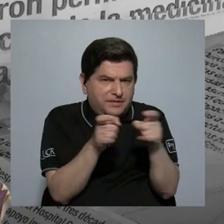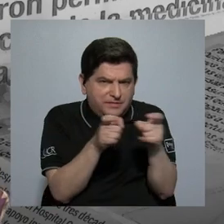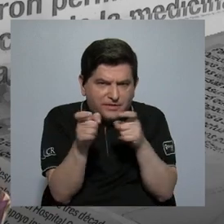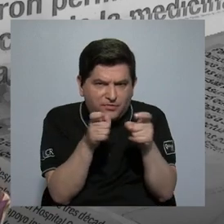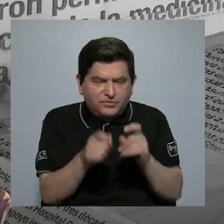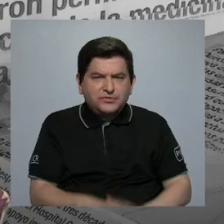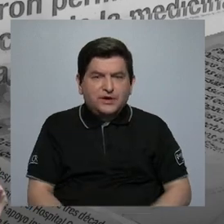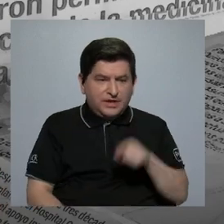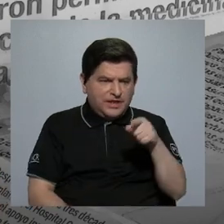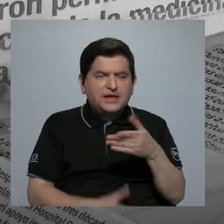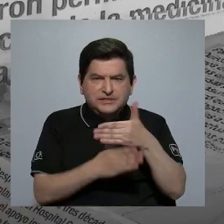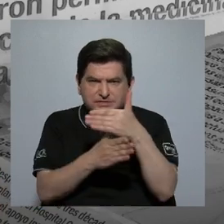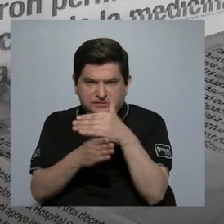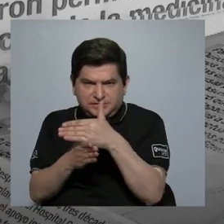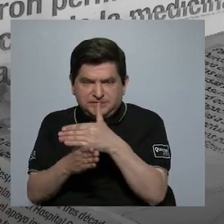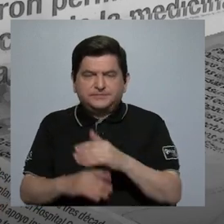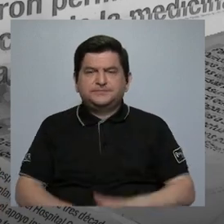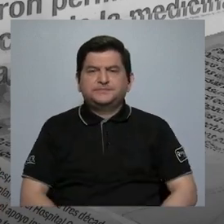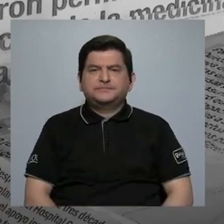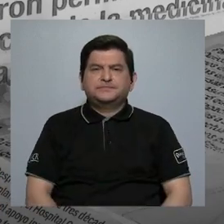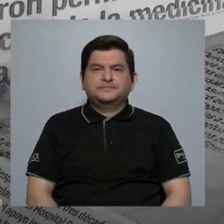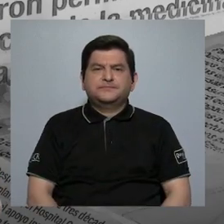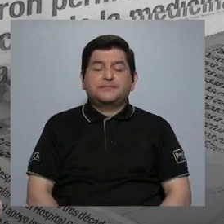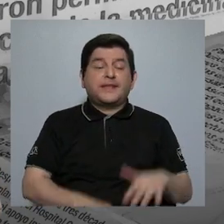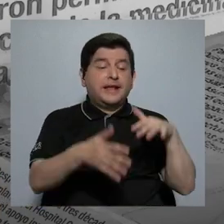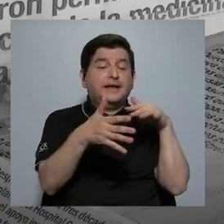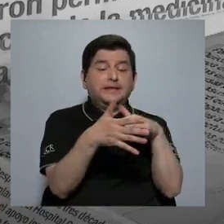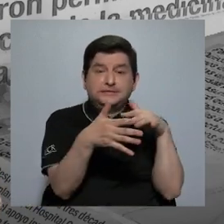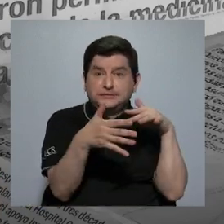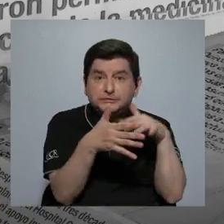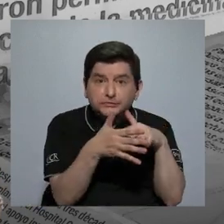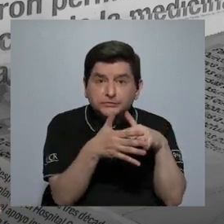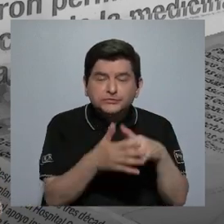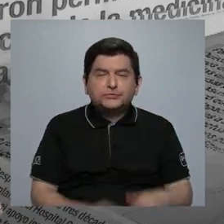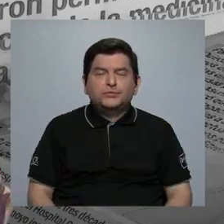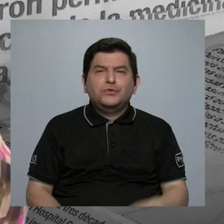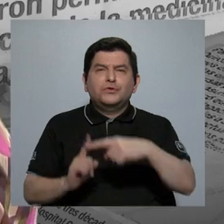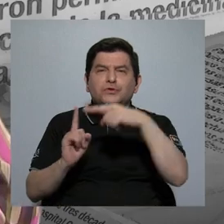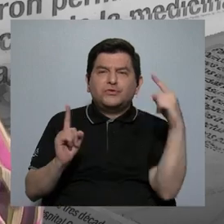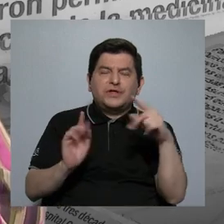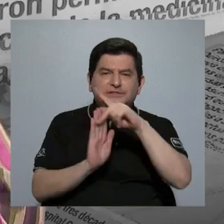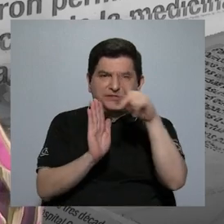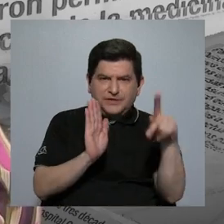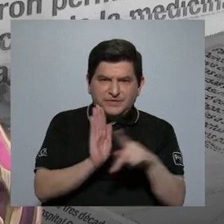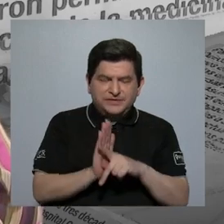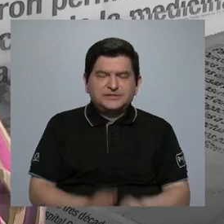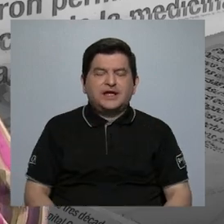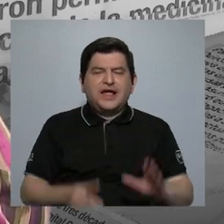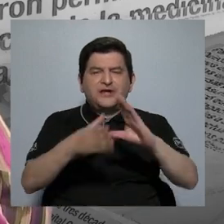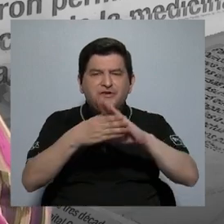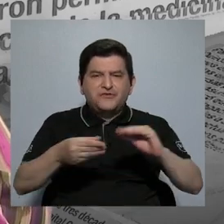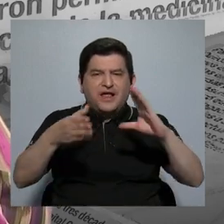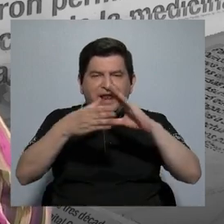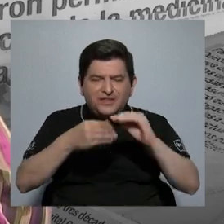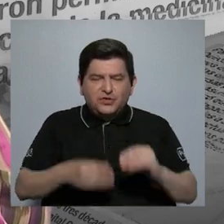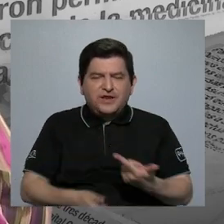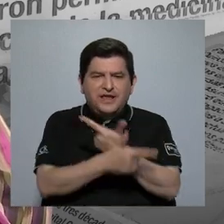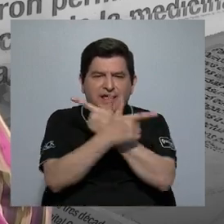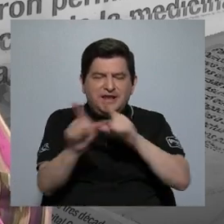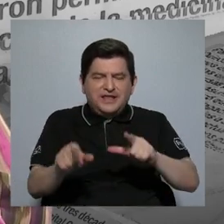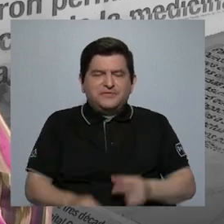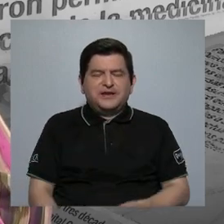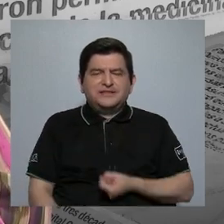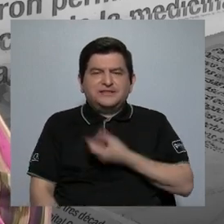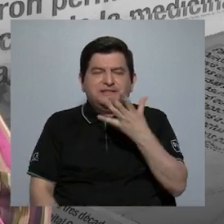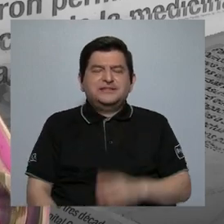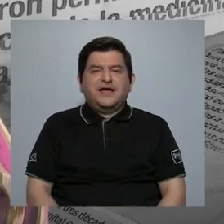la asignación. Y entonces, el estudio lo hicimos a partir de principios de la Relatoría para la Libertad de Expresión de la